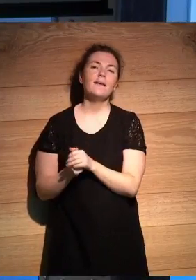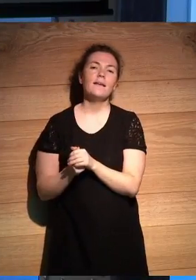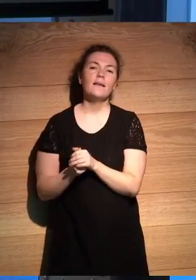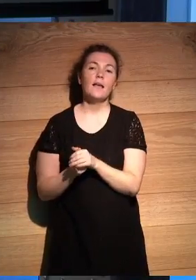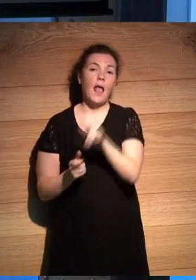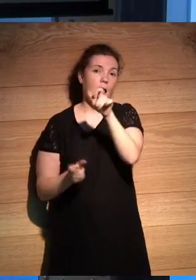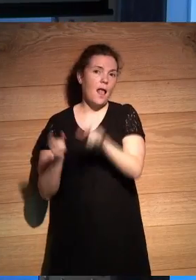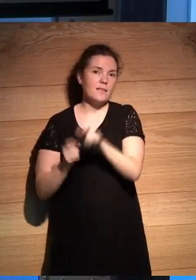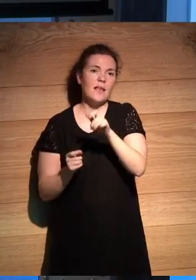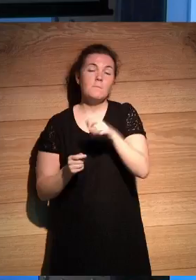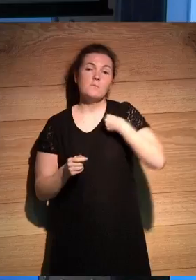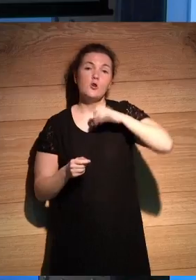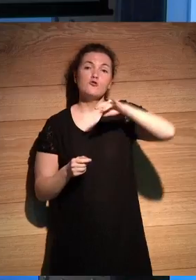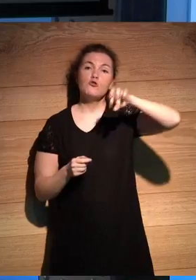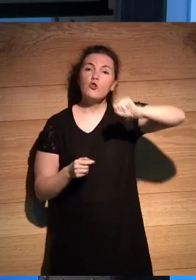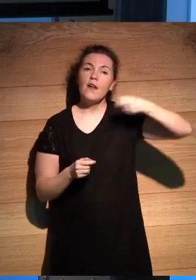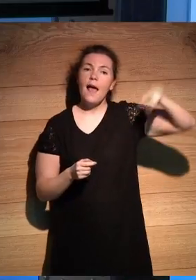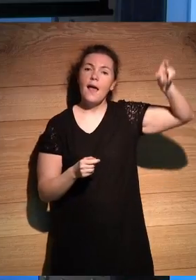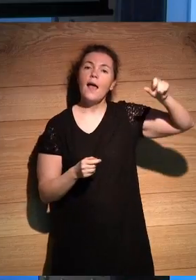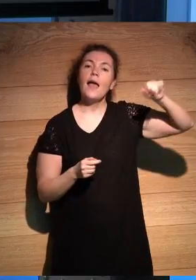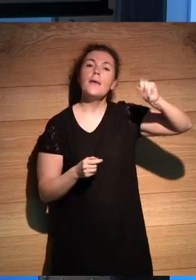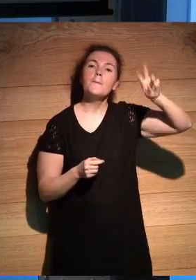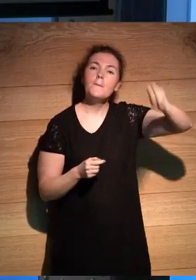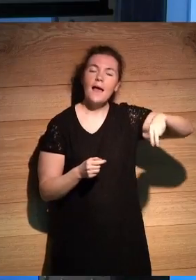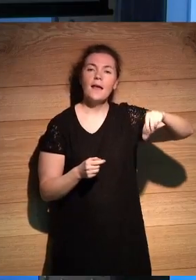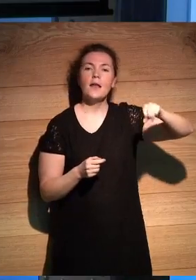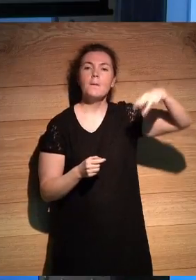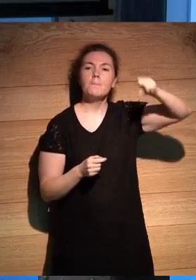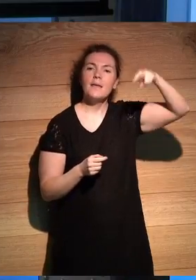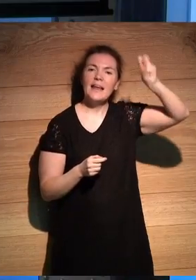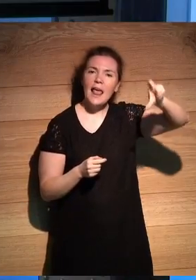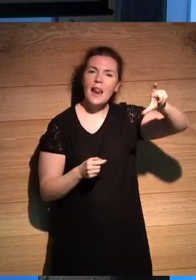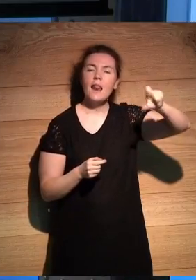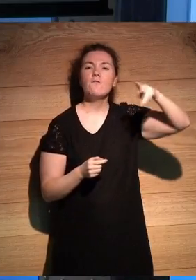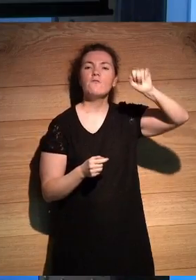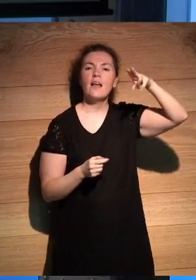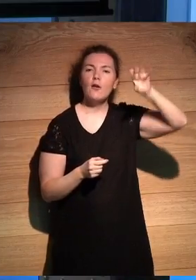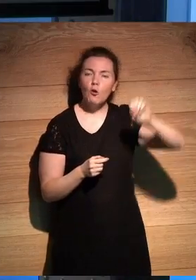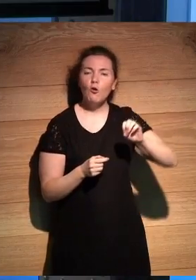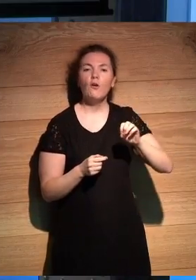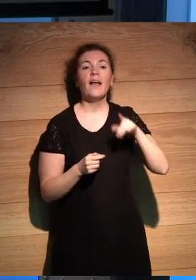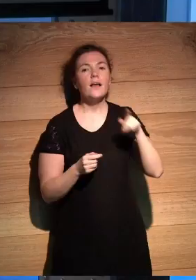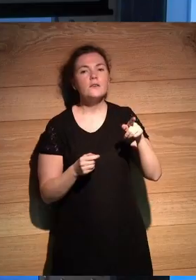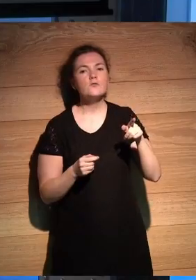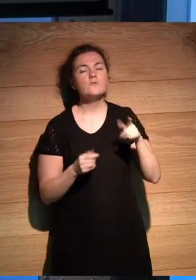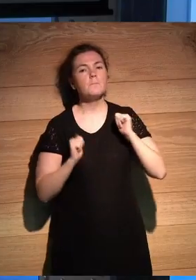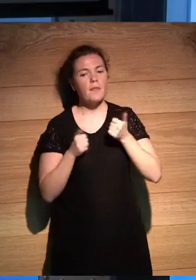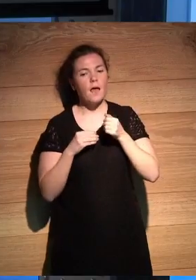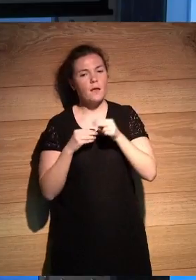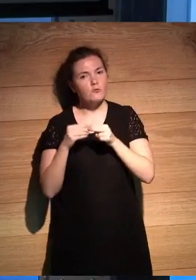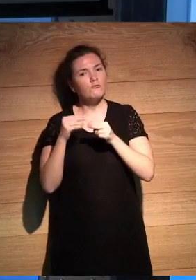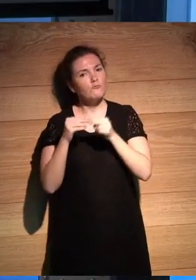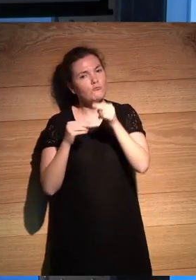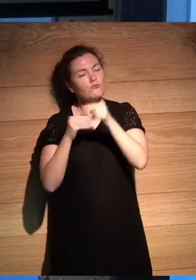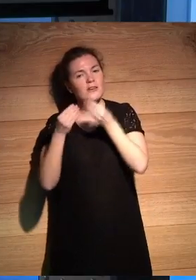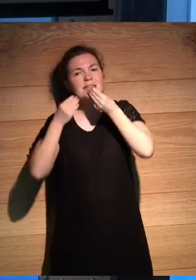gente en Sonora como Iván Ballesteros, como Manuel Llanes, como Franco Félix, que van armando toda la estructura de